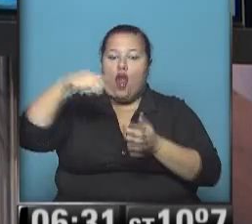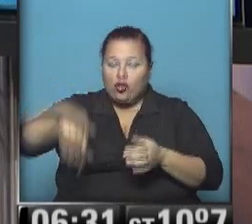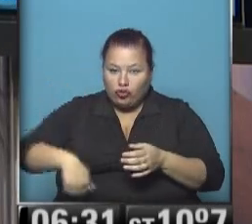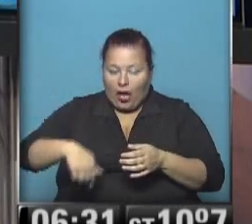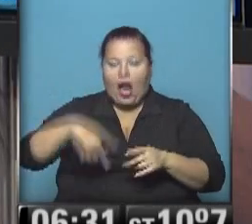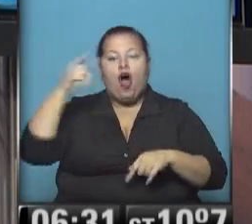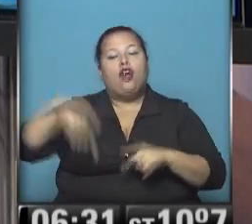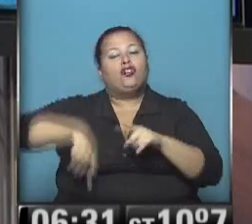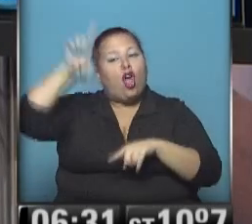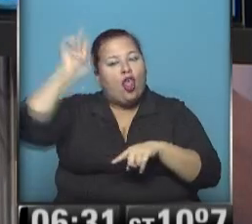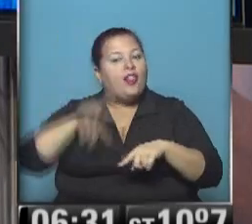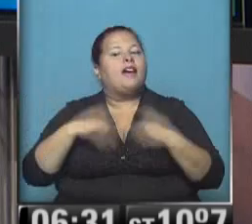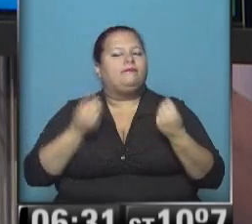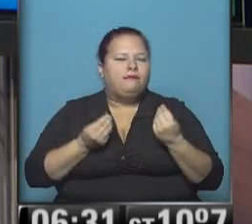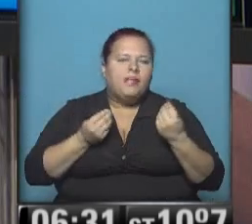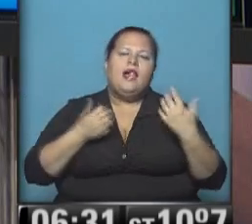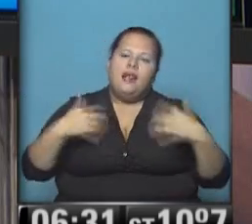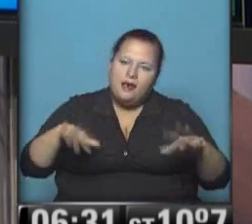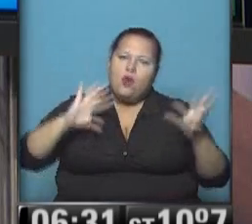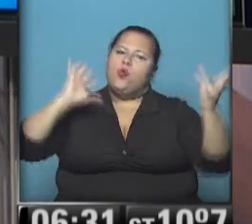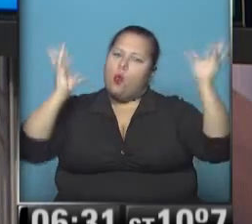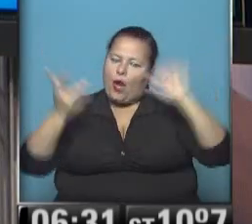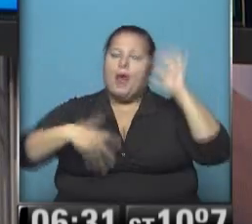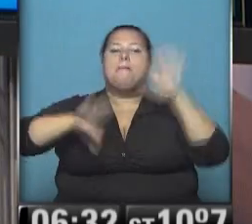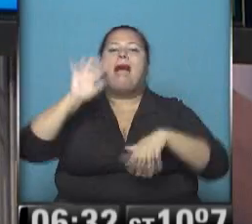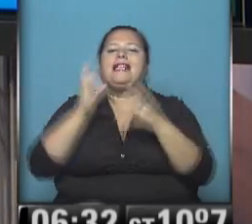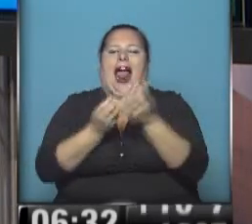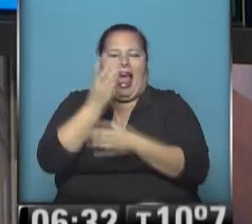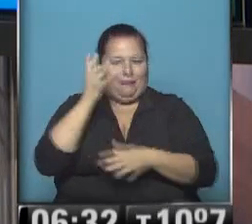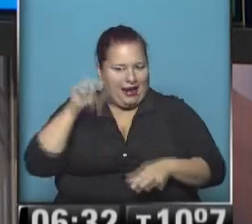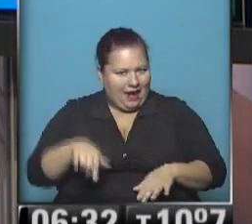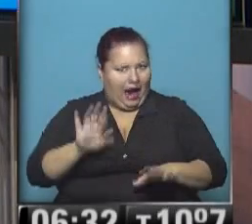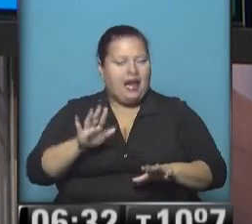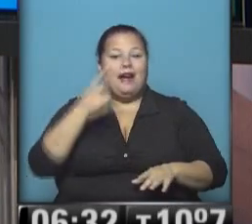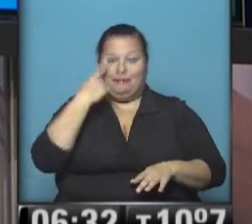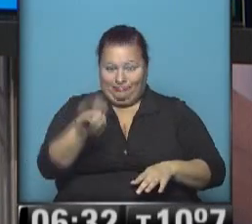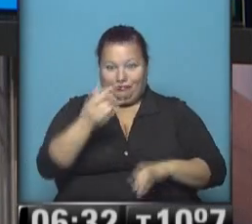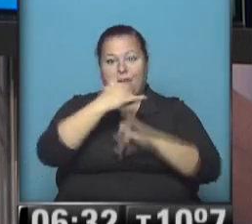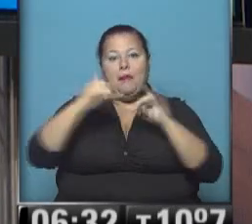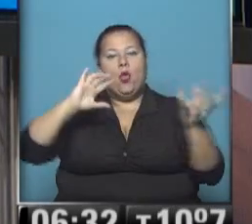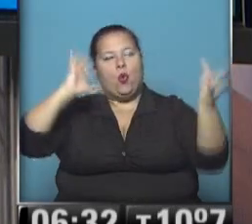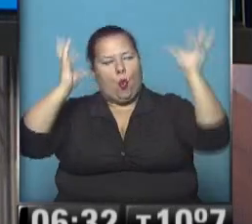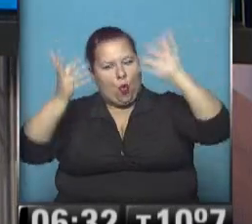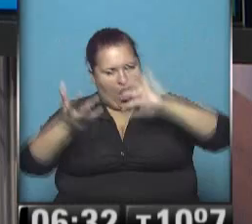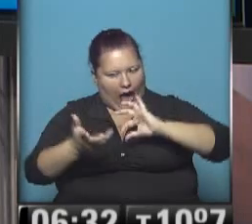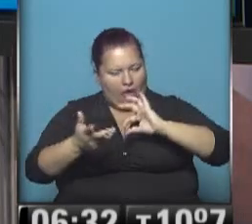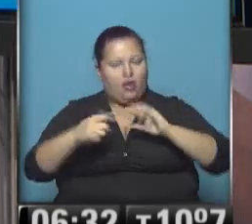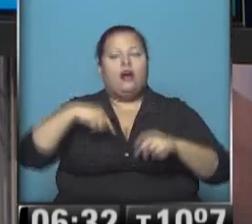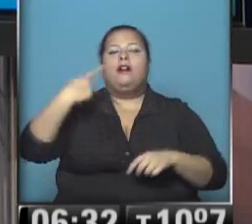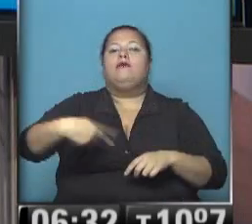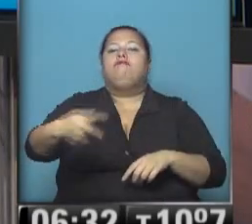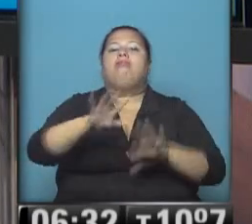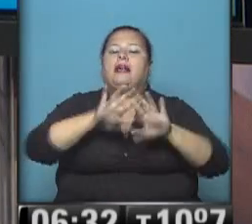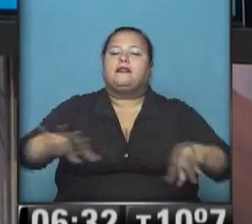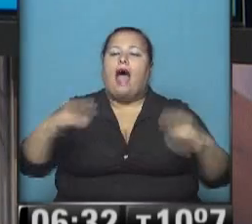hoy tendremos una jornada con bastante nubosidad especialmente en las primeras horas de la mañana, como verán, cielo parcialmente nublado y las próximas